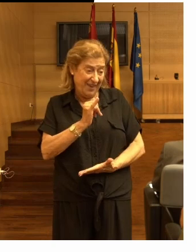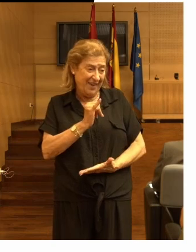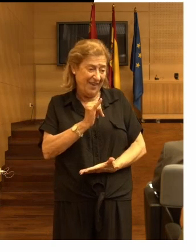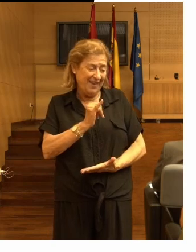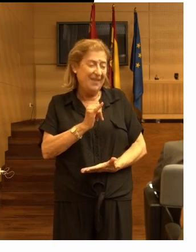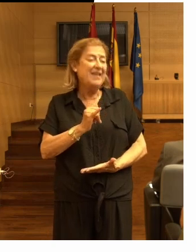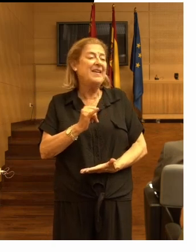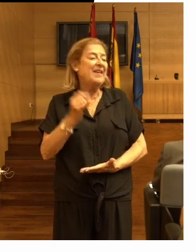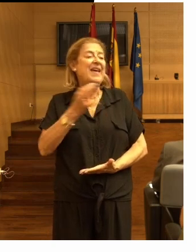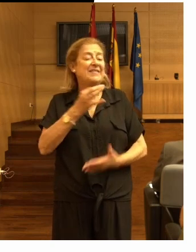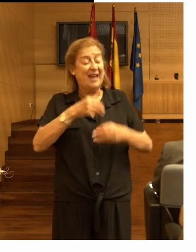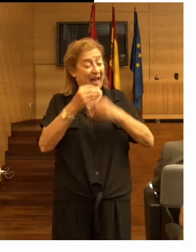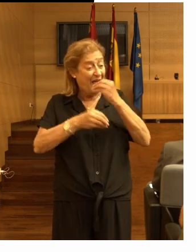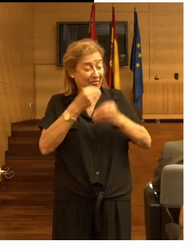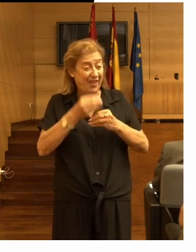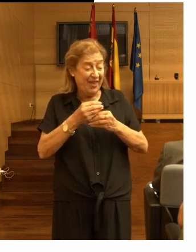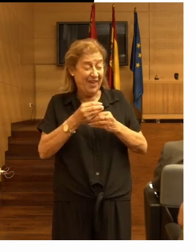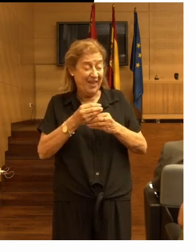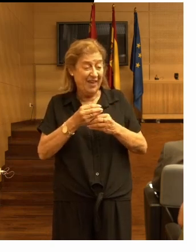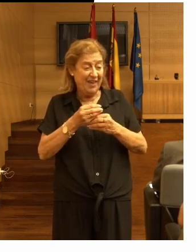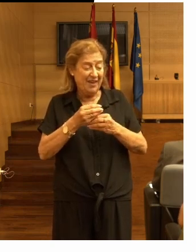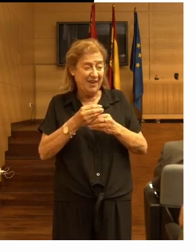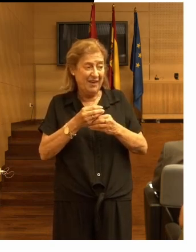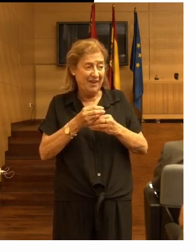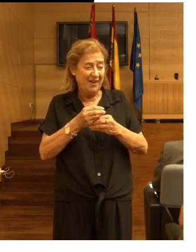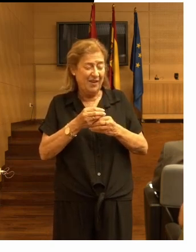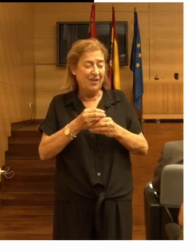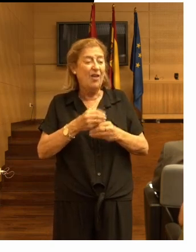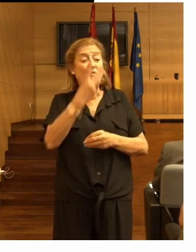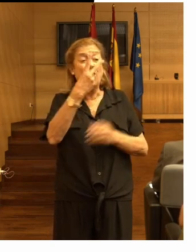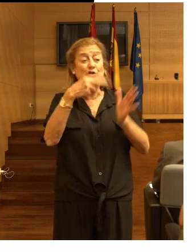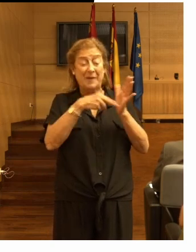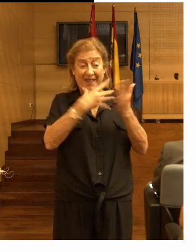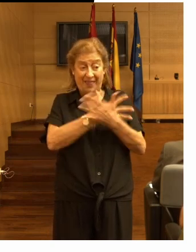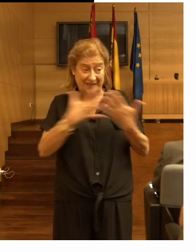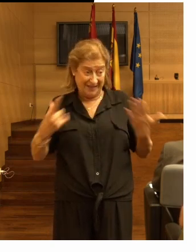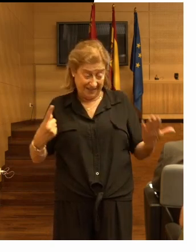que se estableció en el 2016